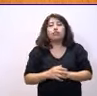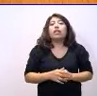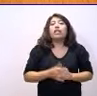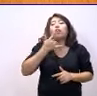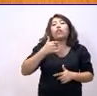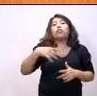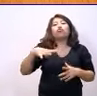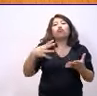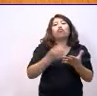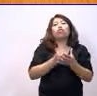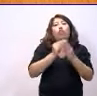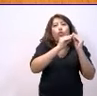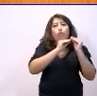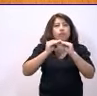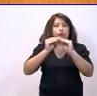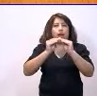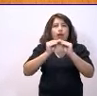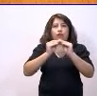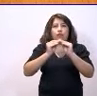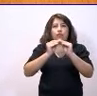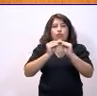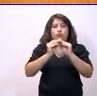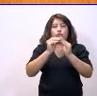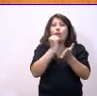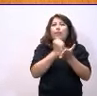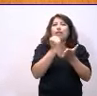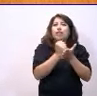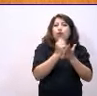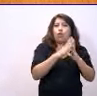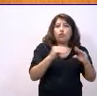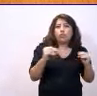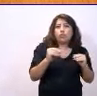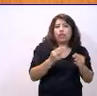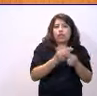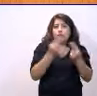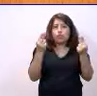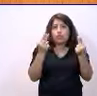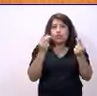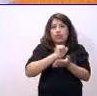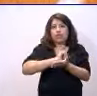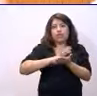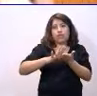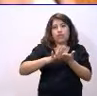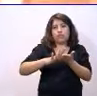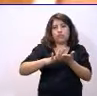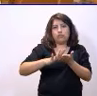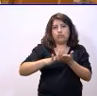juntos a exigir que la matrícula en las universidades públicas sea gratuita.